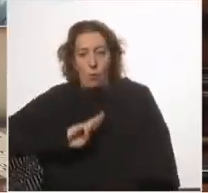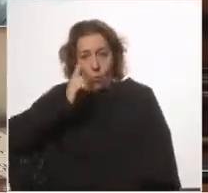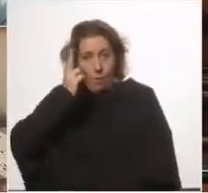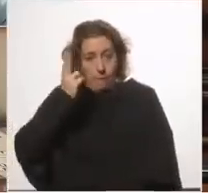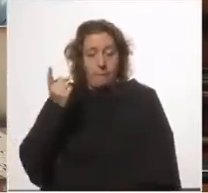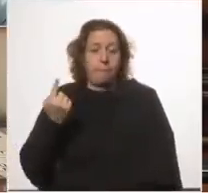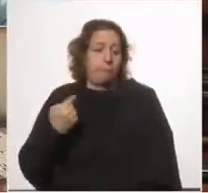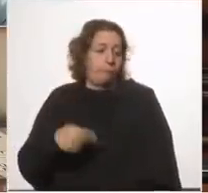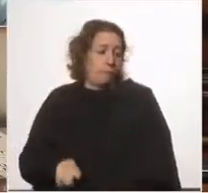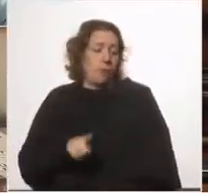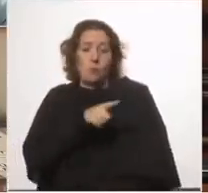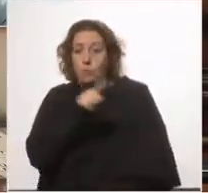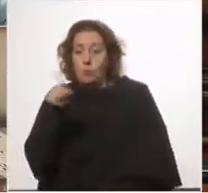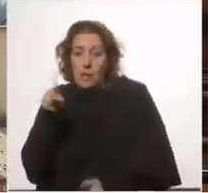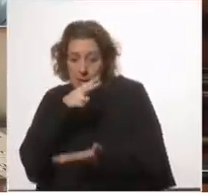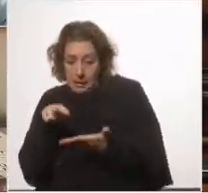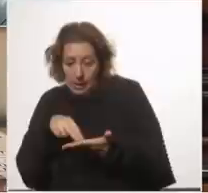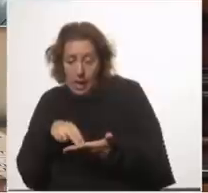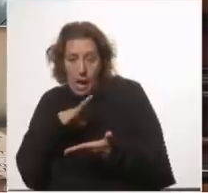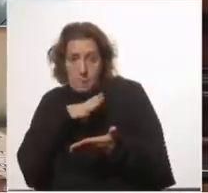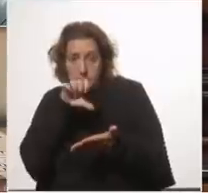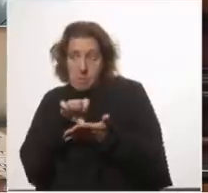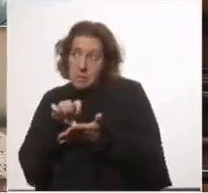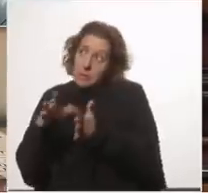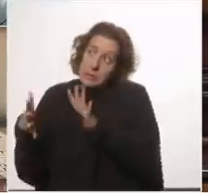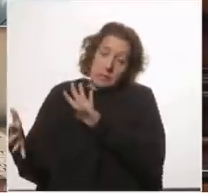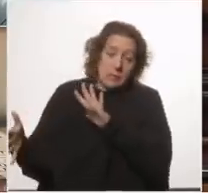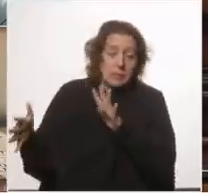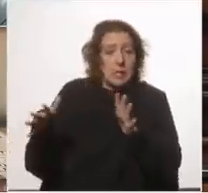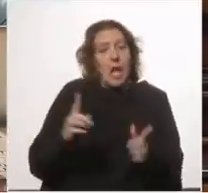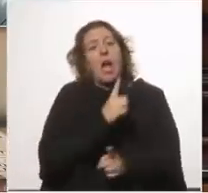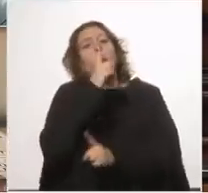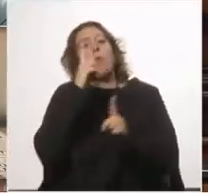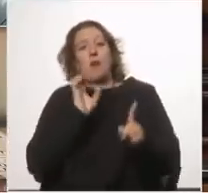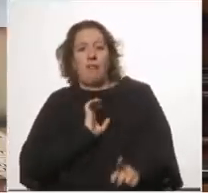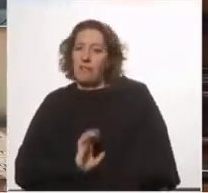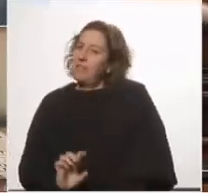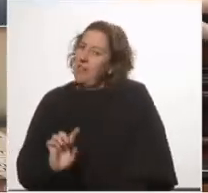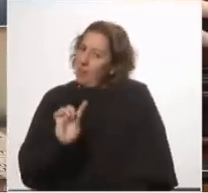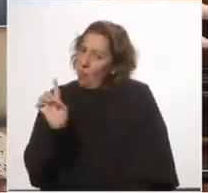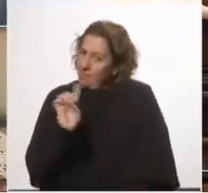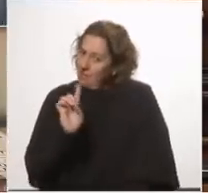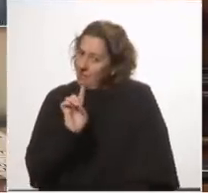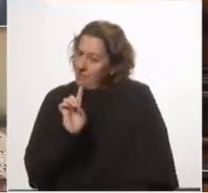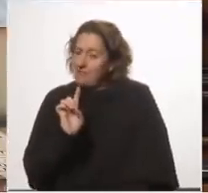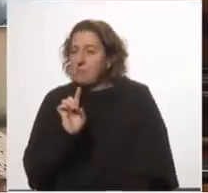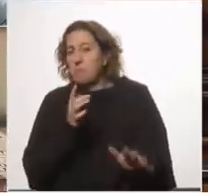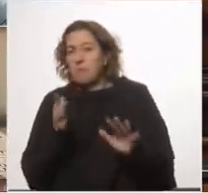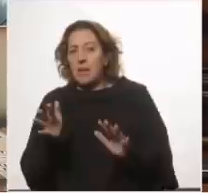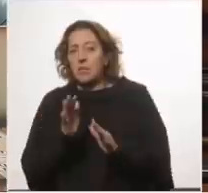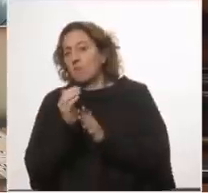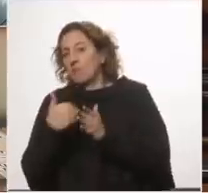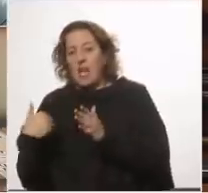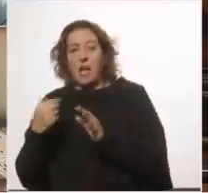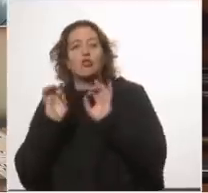lo leen van a ver que hay países que son similares pero que tienen alguna característica que no es tan similar que son sacados y pasan